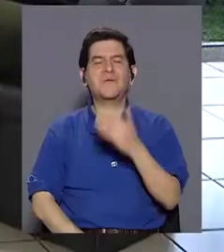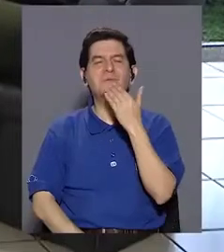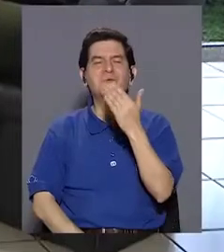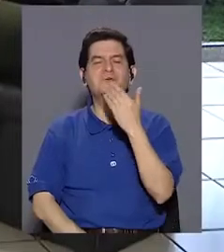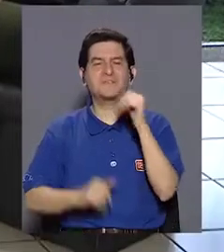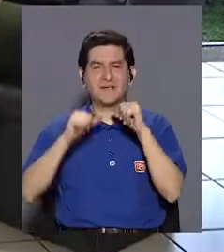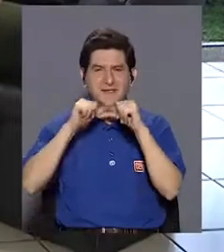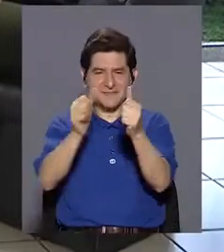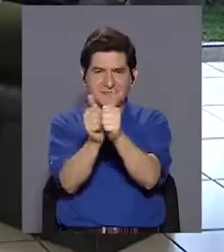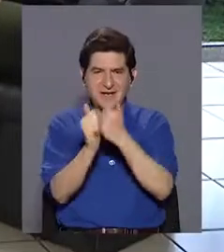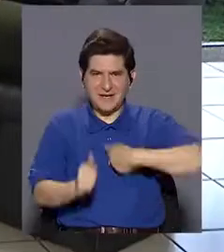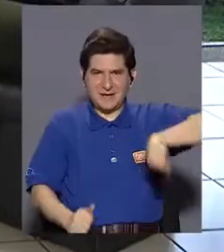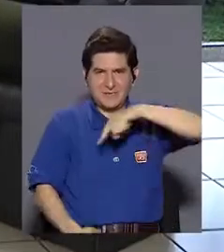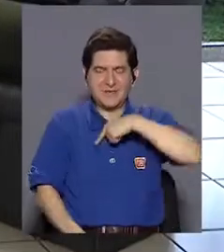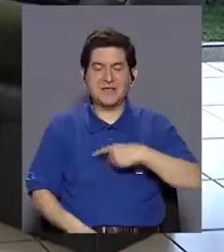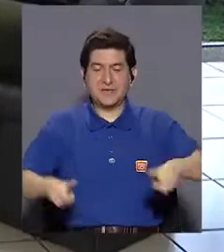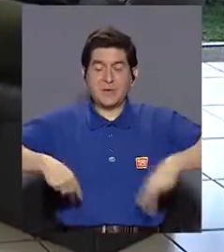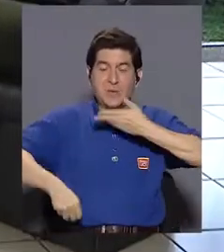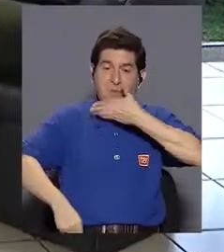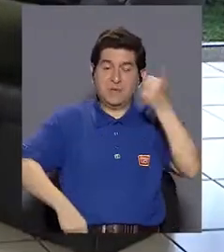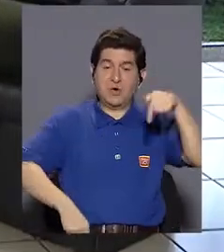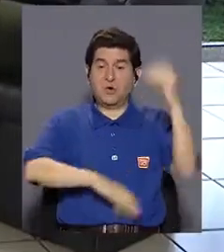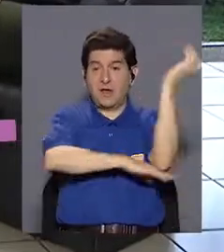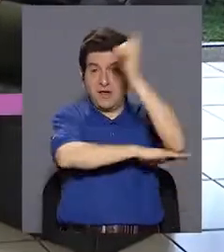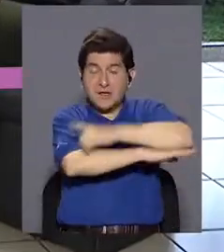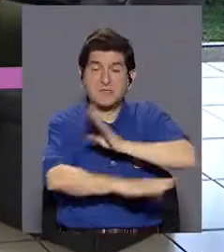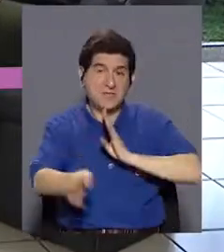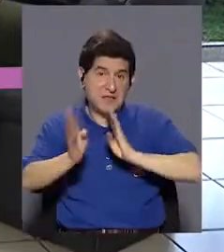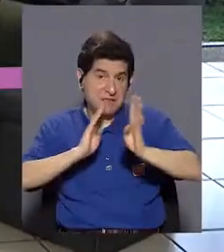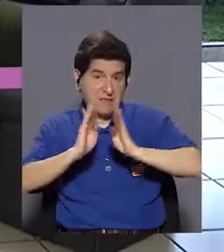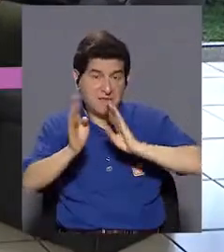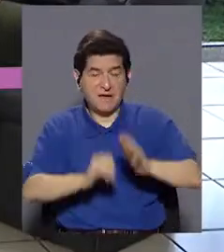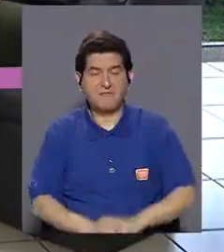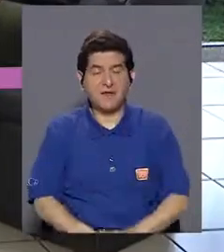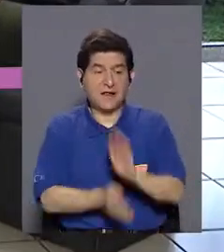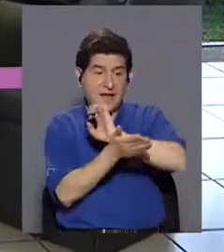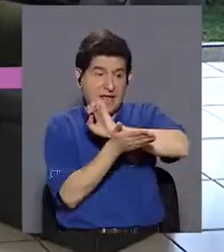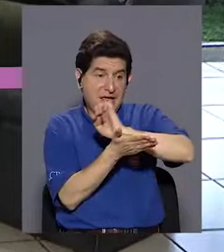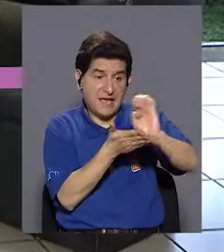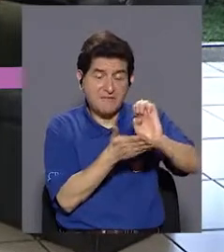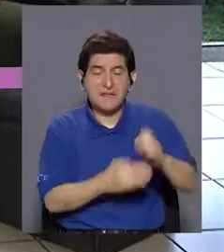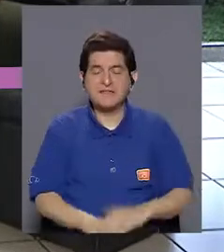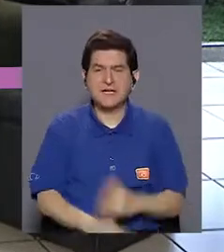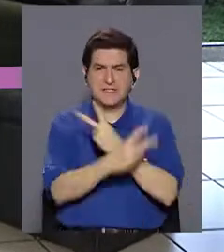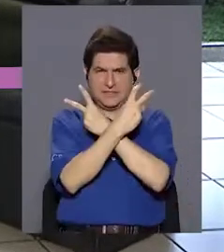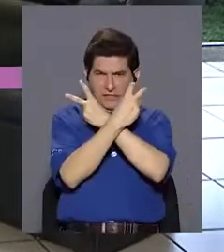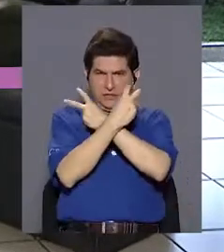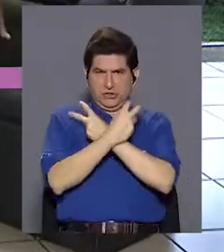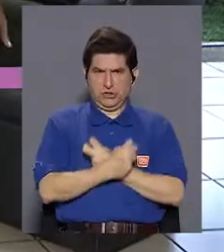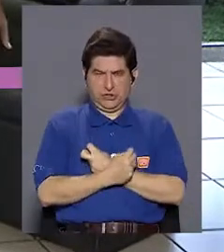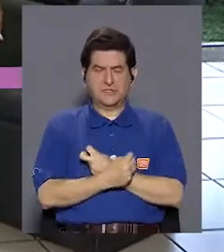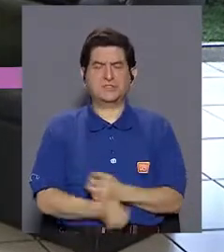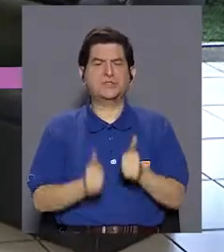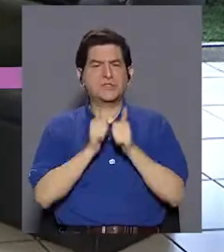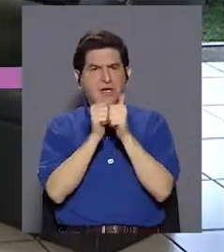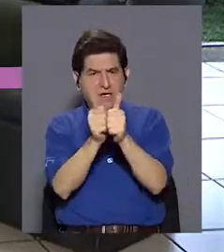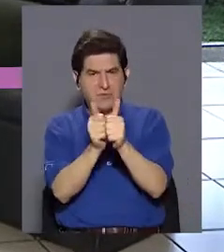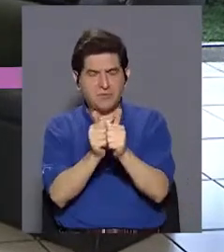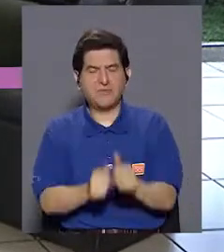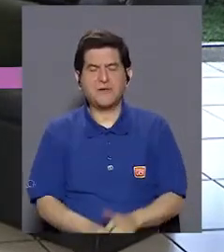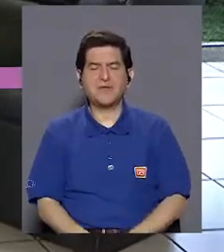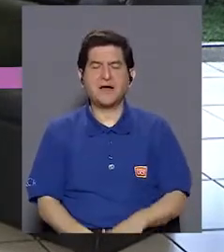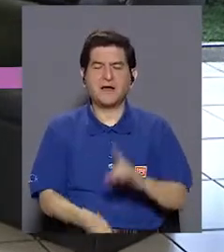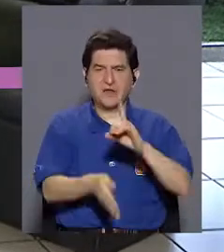Gracias por continuar con nosotros en Vivir Mejor, el día de hoy conversando acerca de la prevención de las intoxicaciones, nos